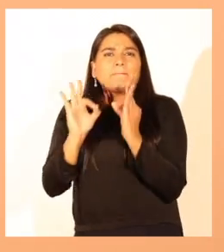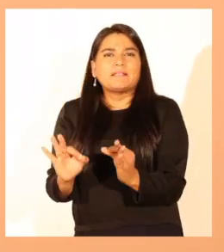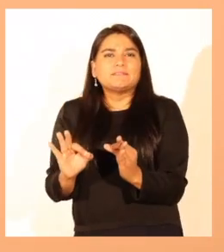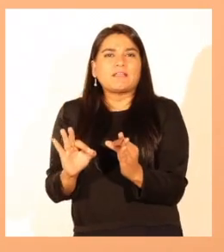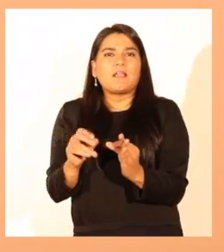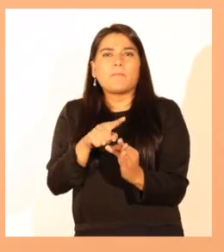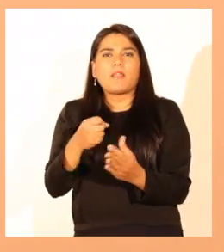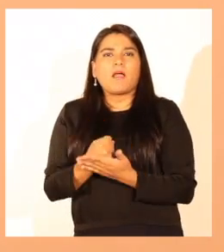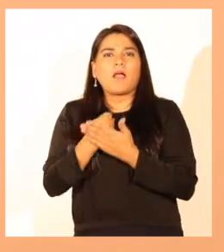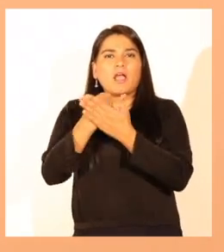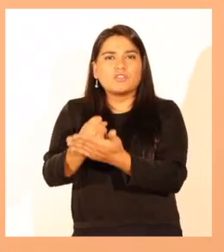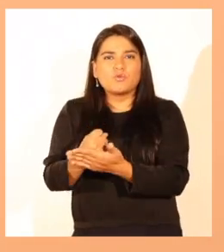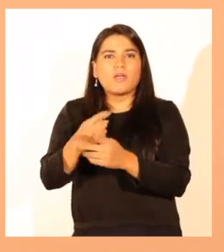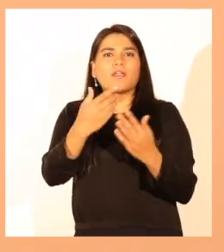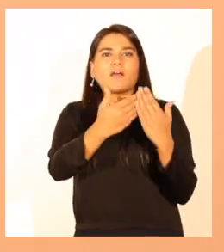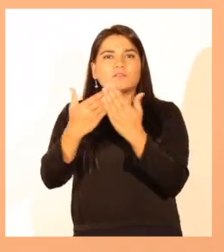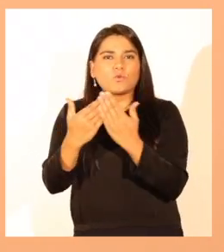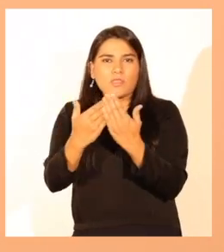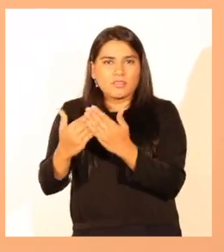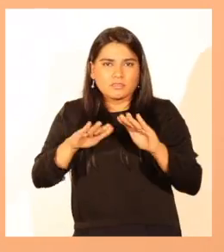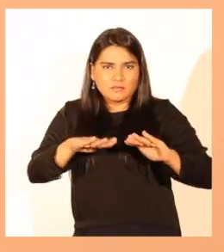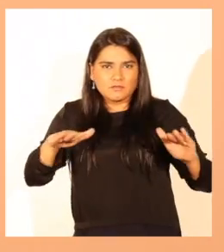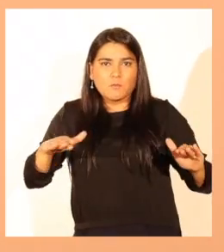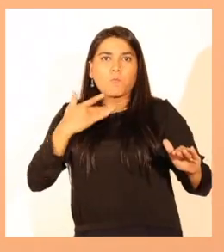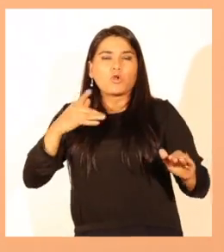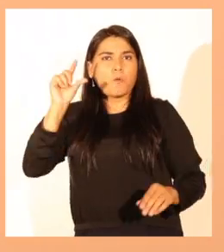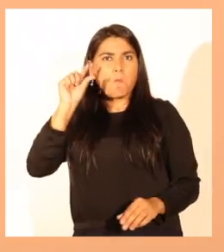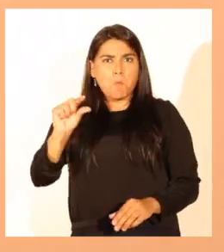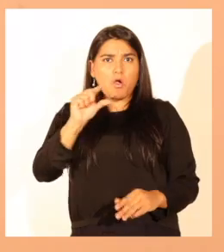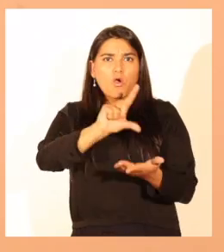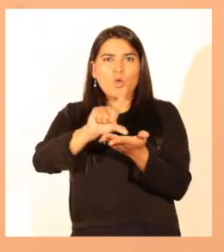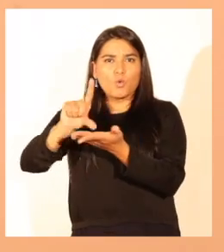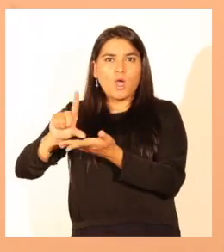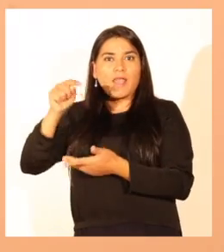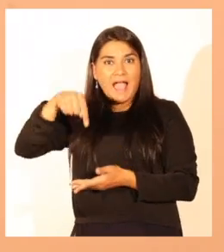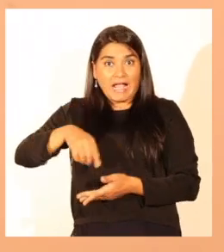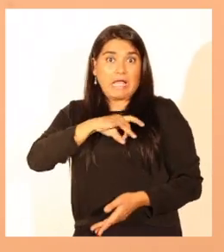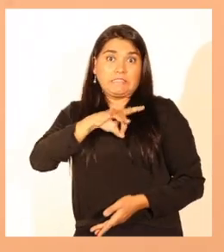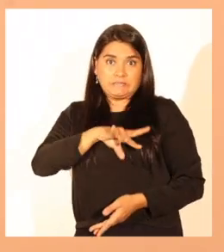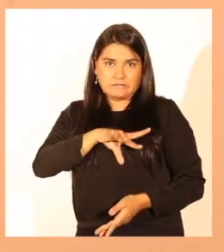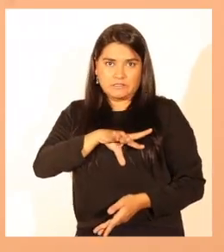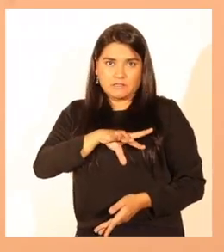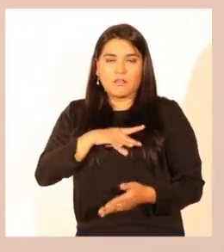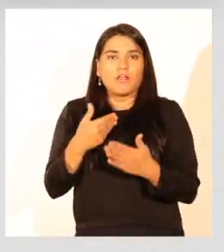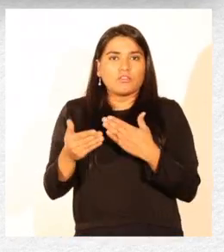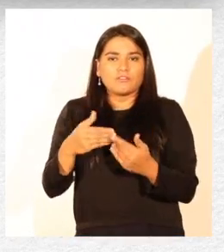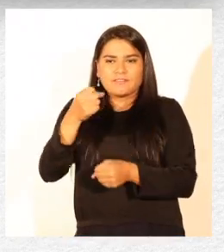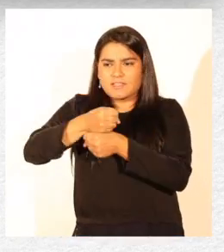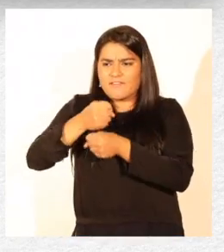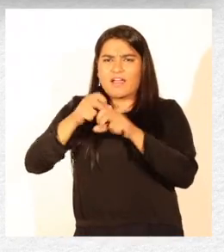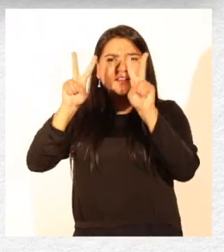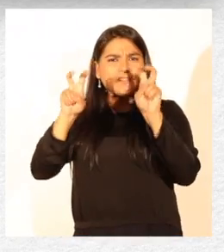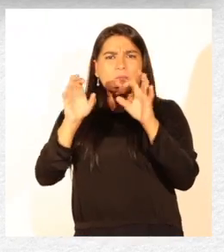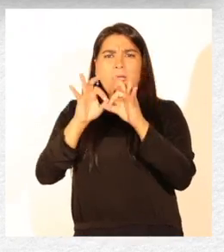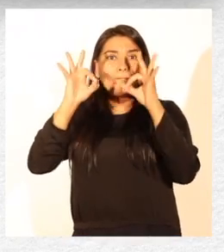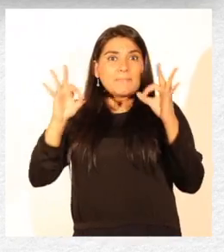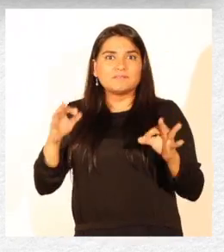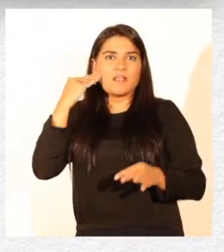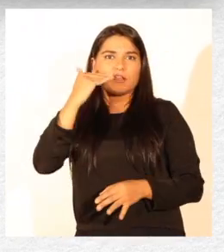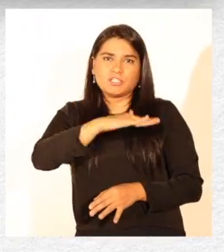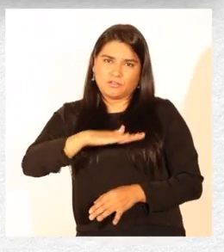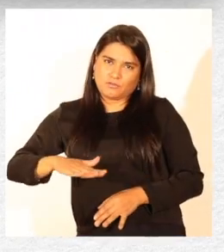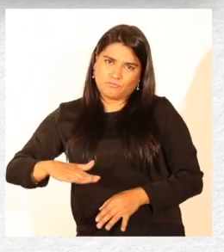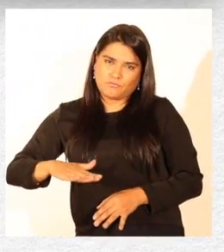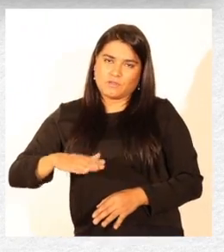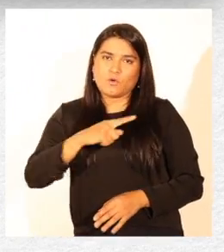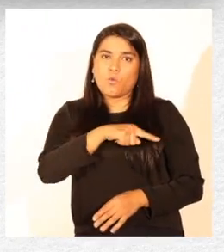especializado para cubrir estas necesidades de los estudiantes porque hay pocos lugares acá en Chile donde se trabaja